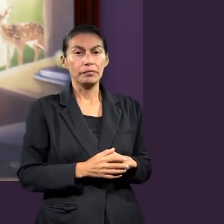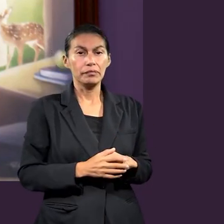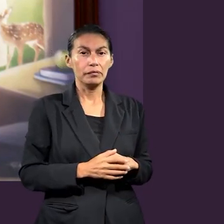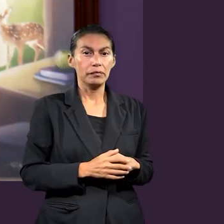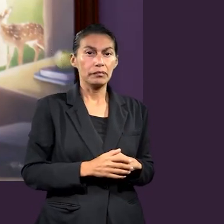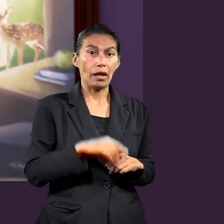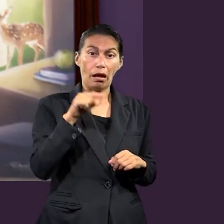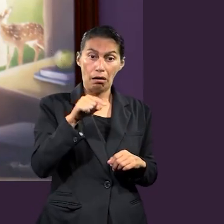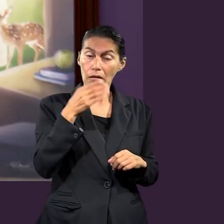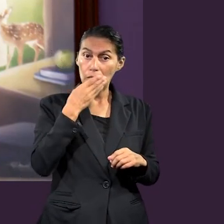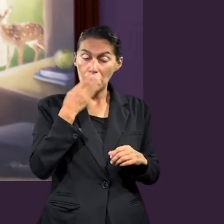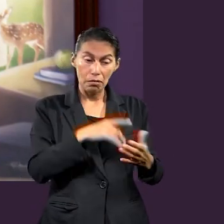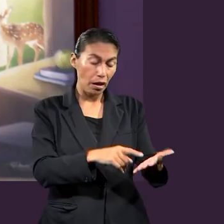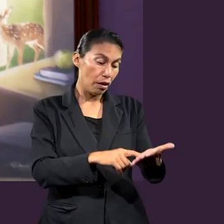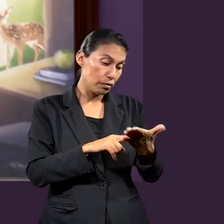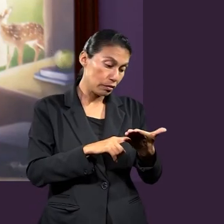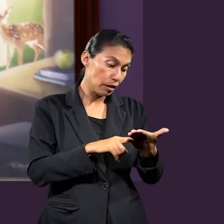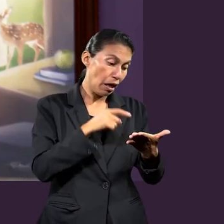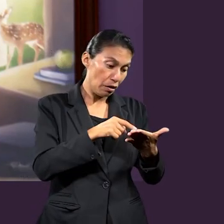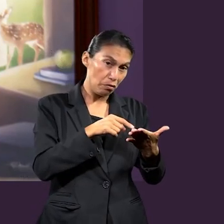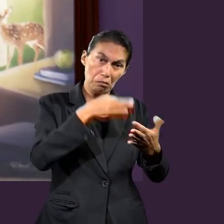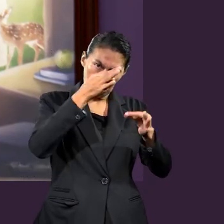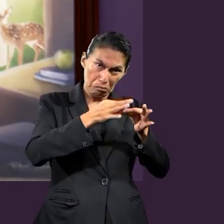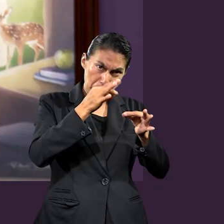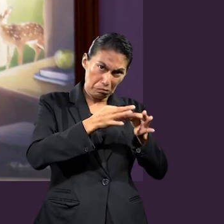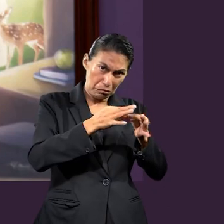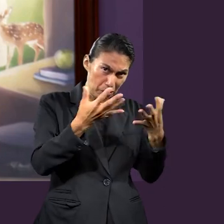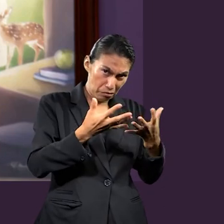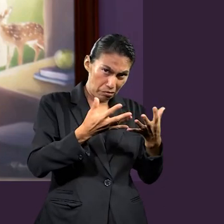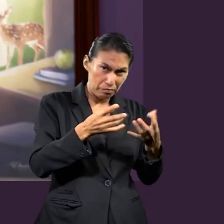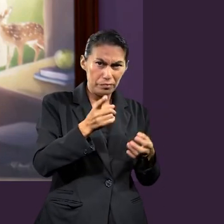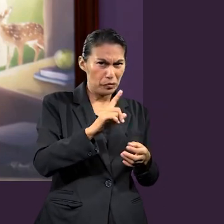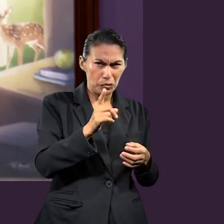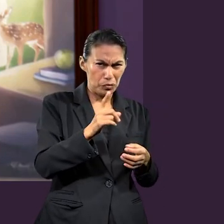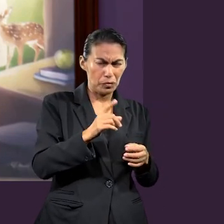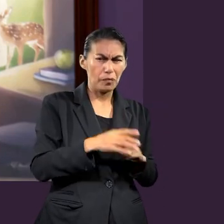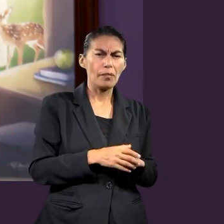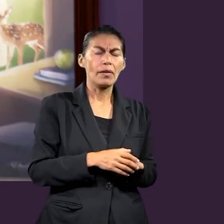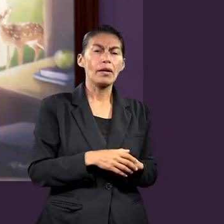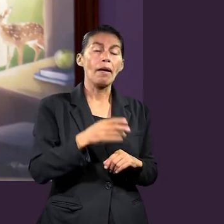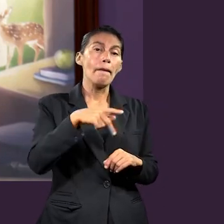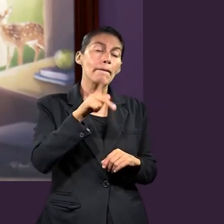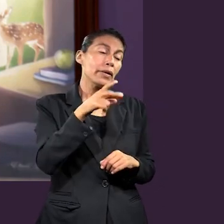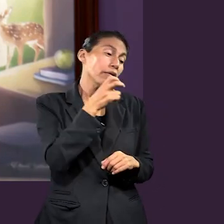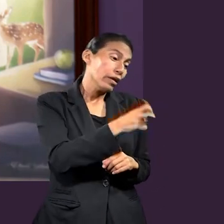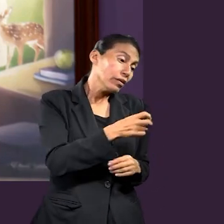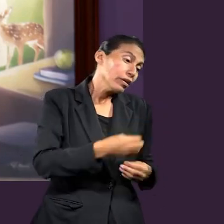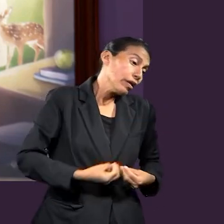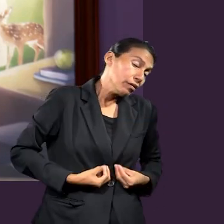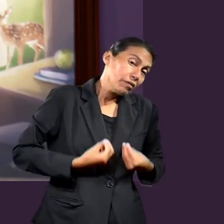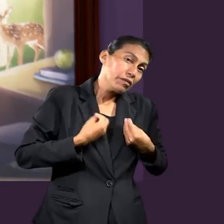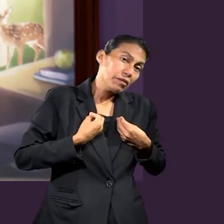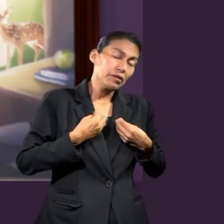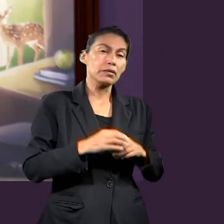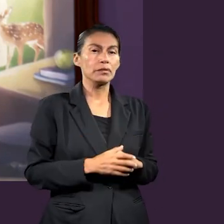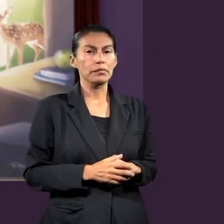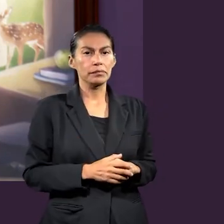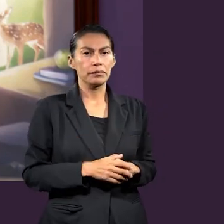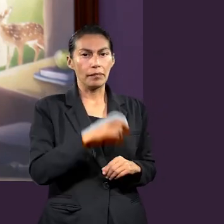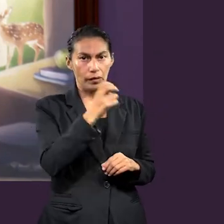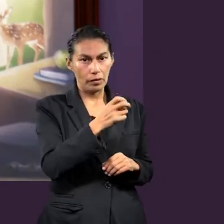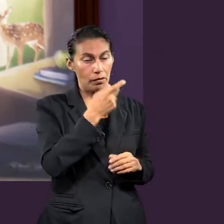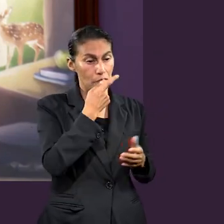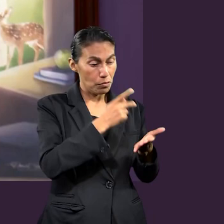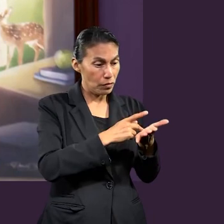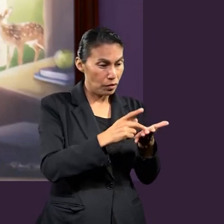ellos vivían en ese tiempo. O sea, no es algo que la Biblia diga, eso sí debe ser. Pero, pues, querramos o no, pues, era lo que